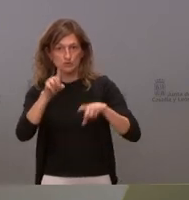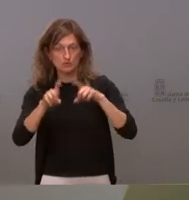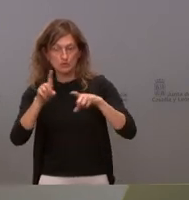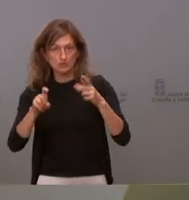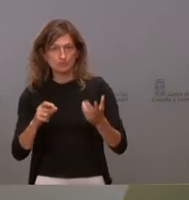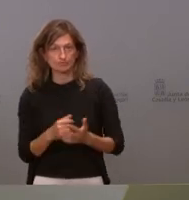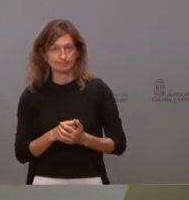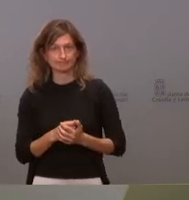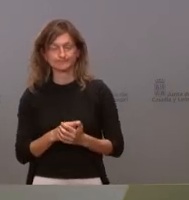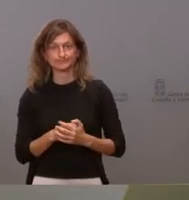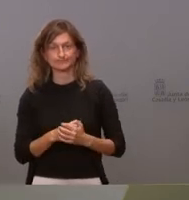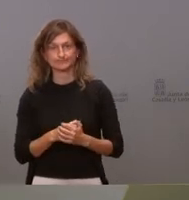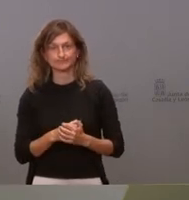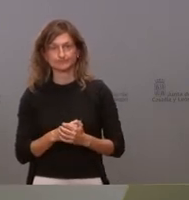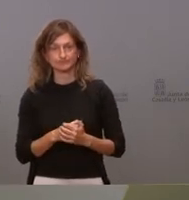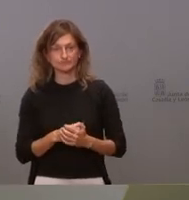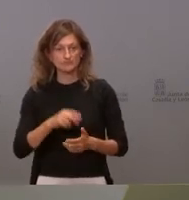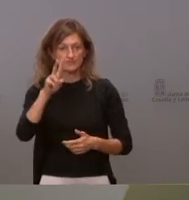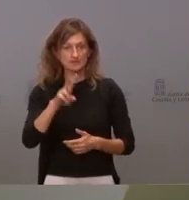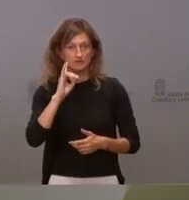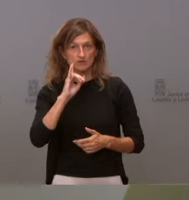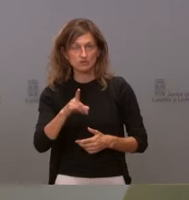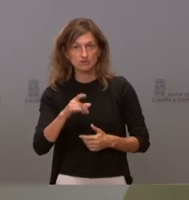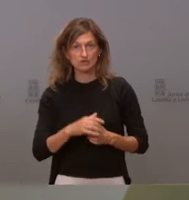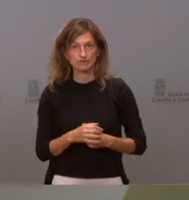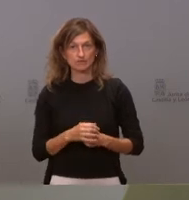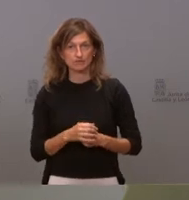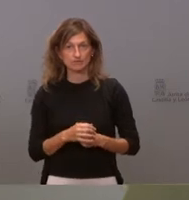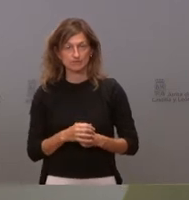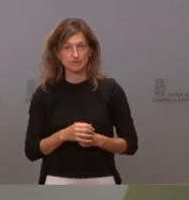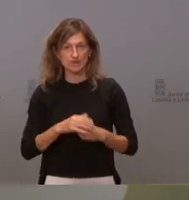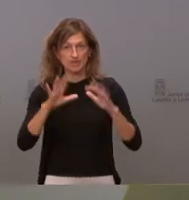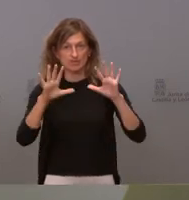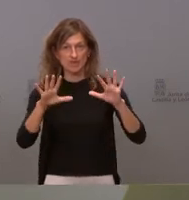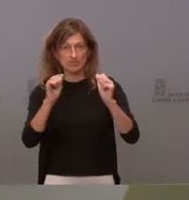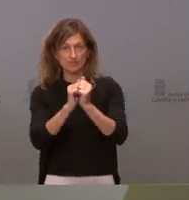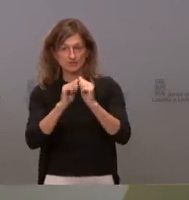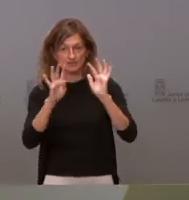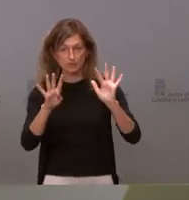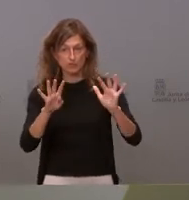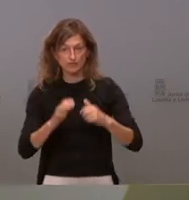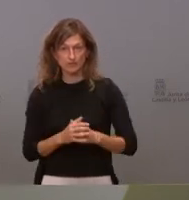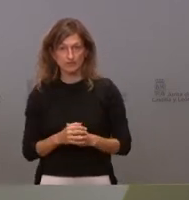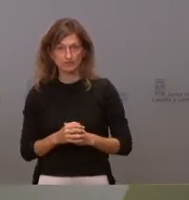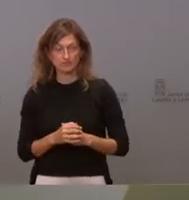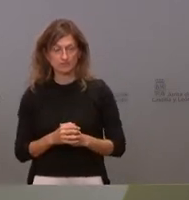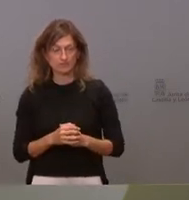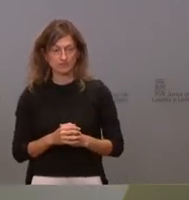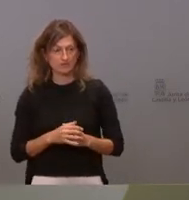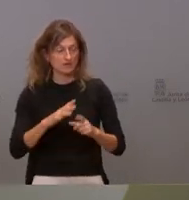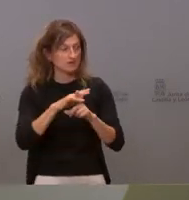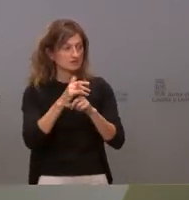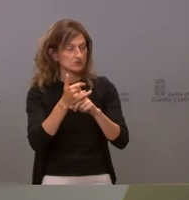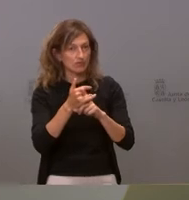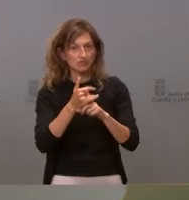llamante al comunicante hay una segunda llamada a las 10 y 29 donde tampoco se identifica ninguna circunstancia